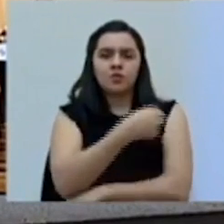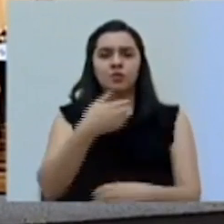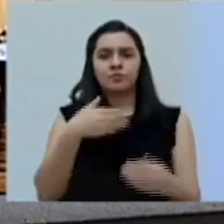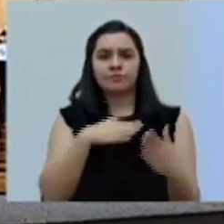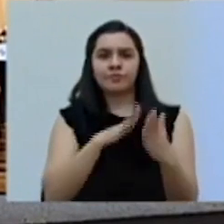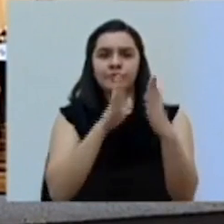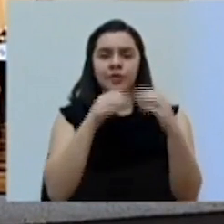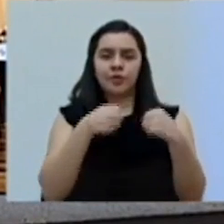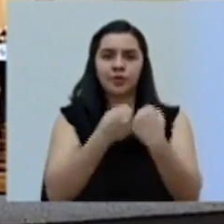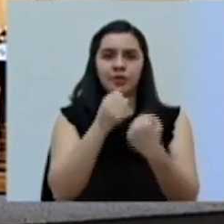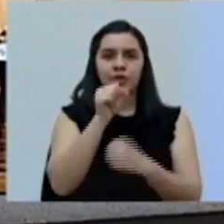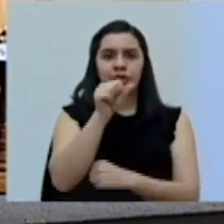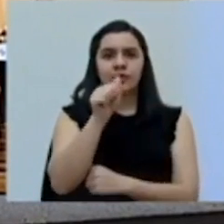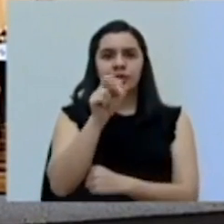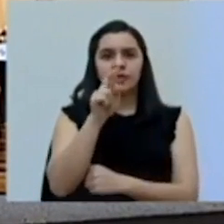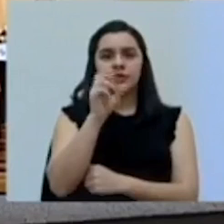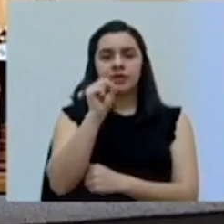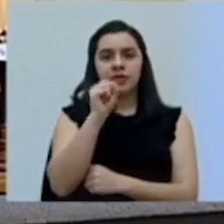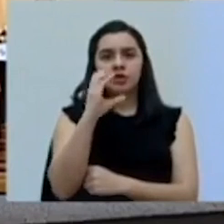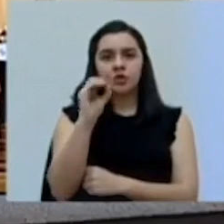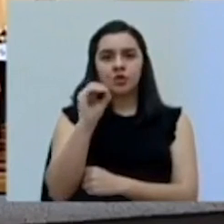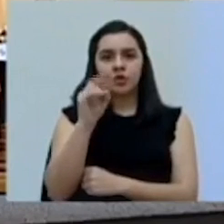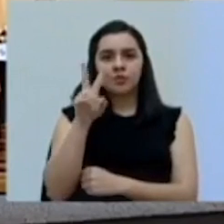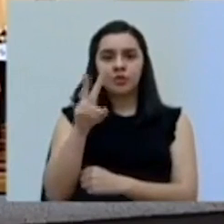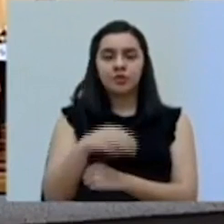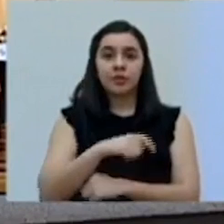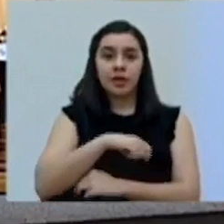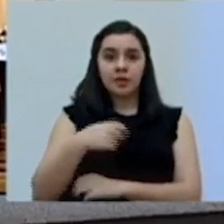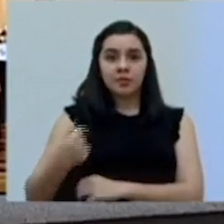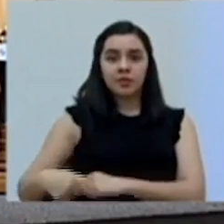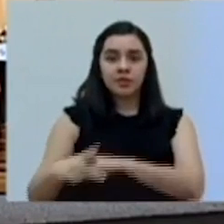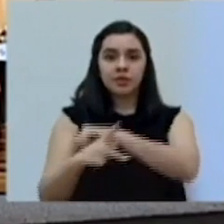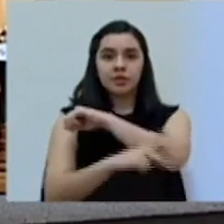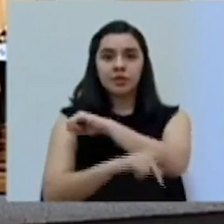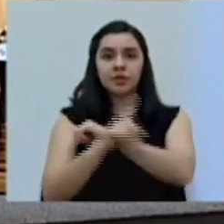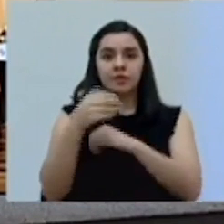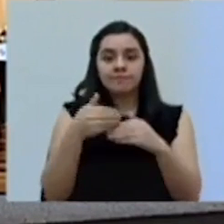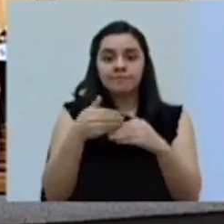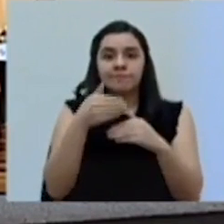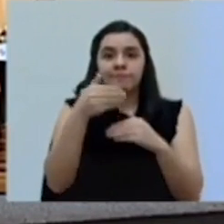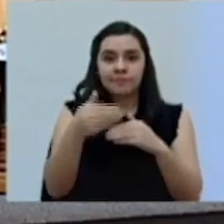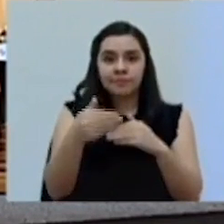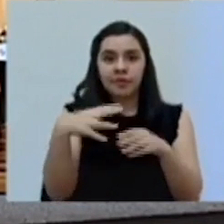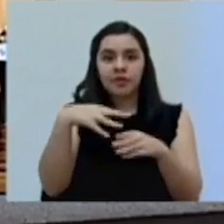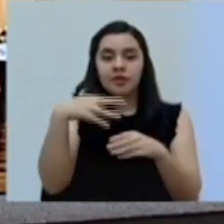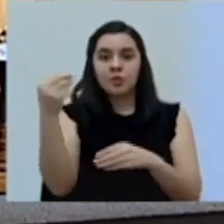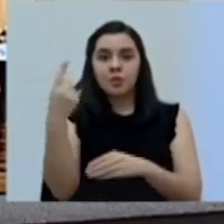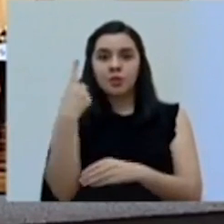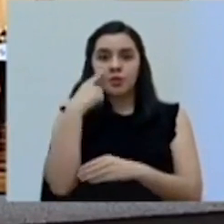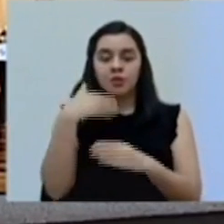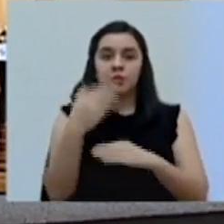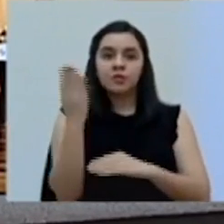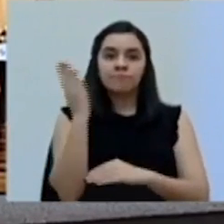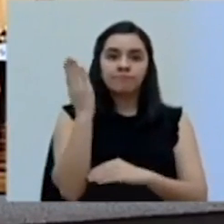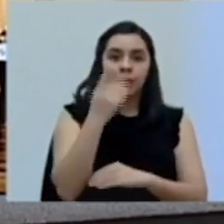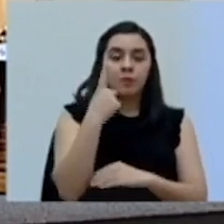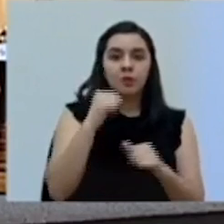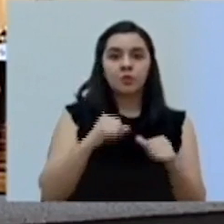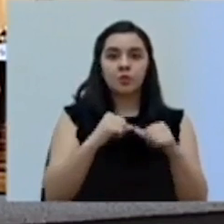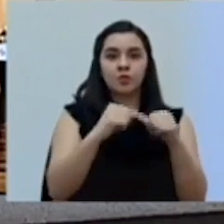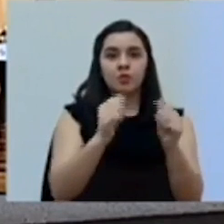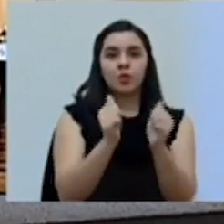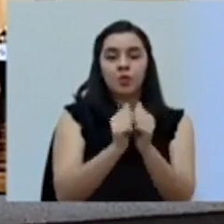el SARS-CoV-2. El presidente de la República deberá retirarse posterior a la participación de los jerarcas para continuar